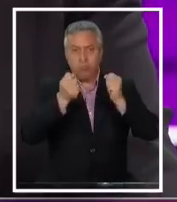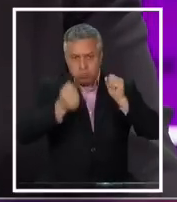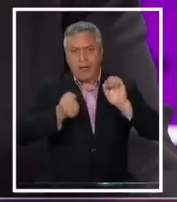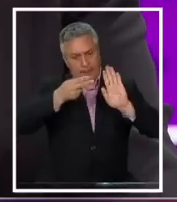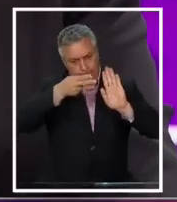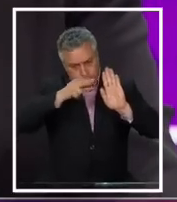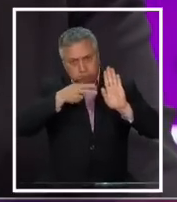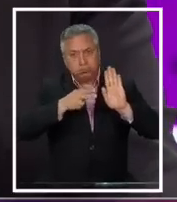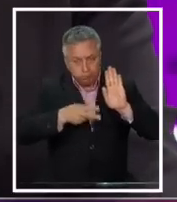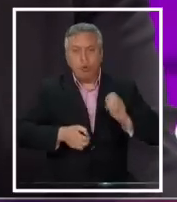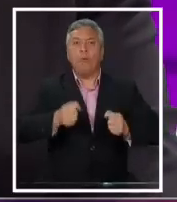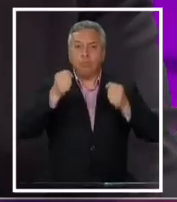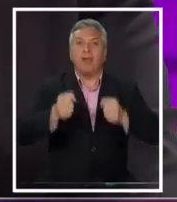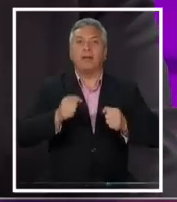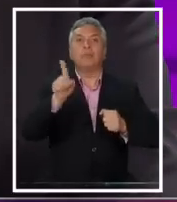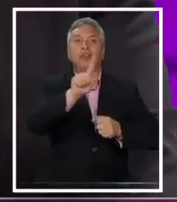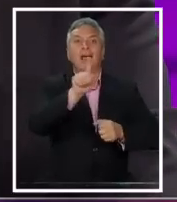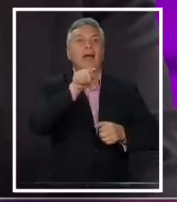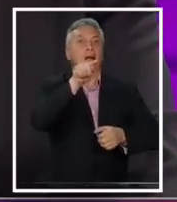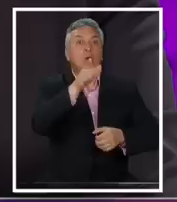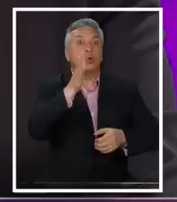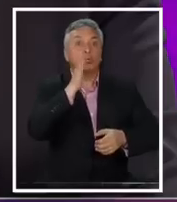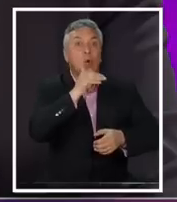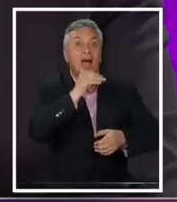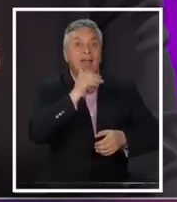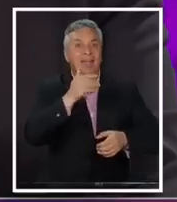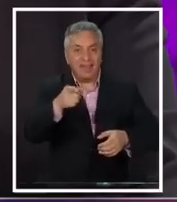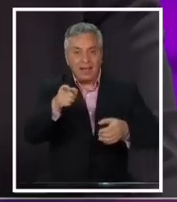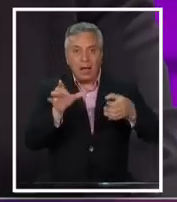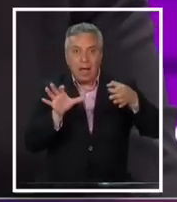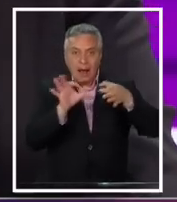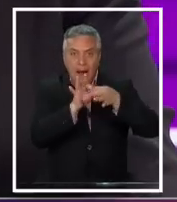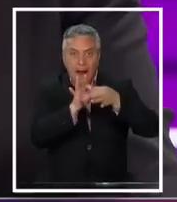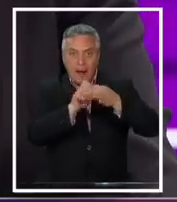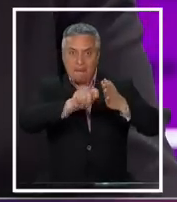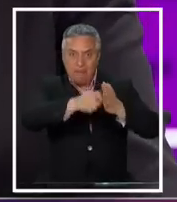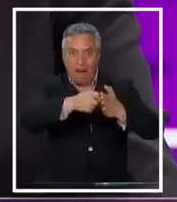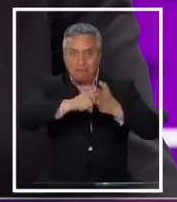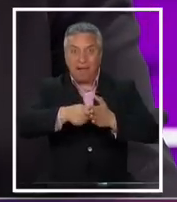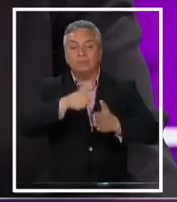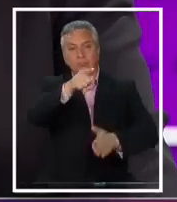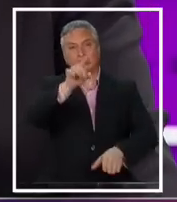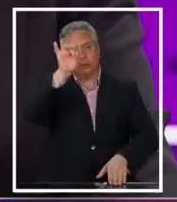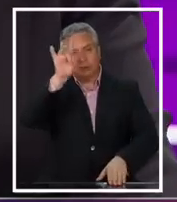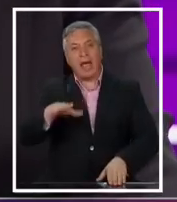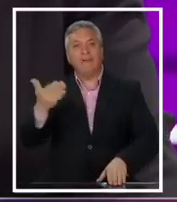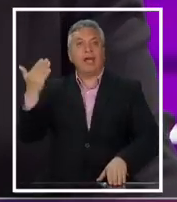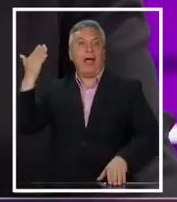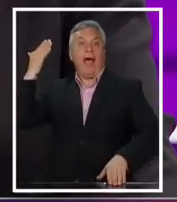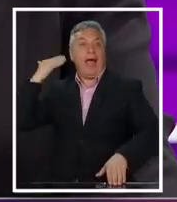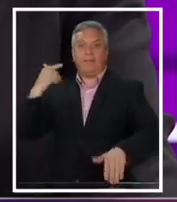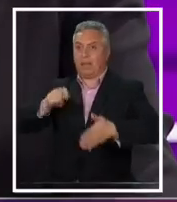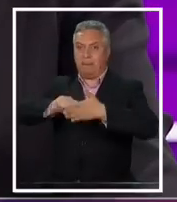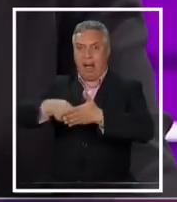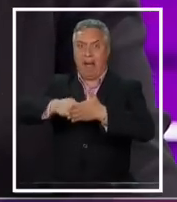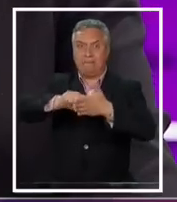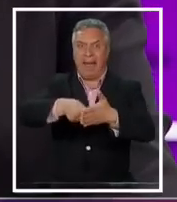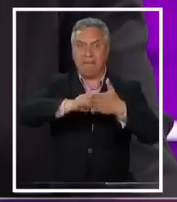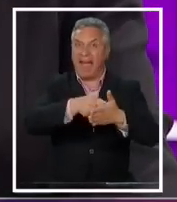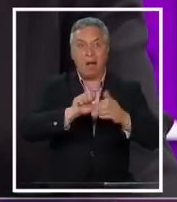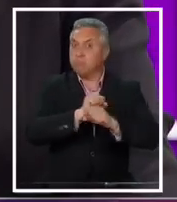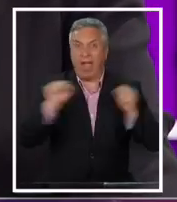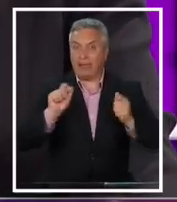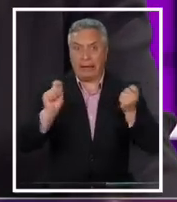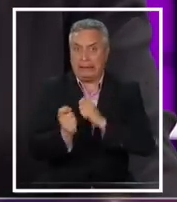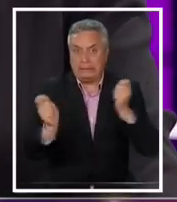Porque no están aquellos candados que tenía la constitución del 80 y que Jimena muy bien liberó ahora. Pero tampoco están los candados que